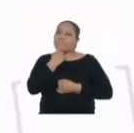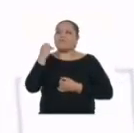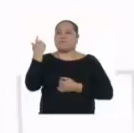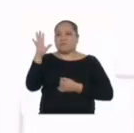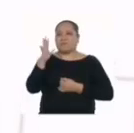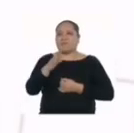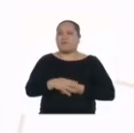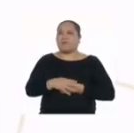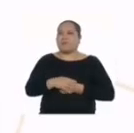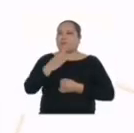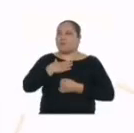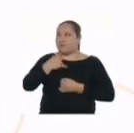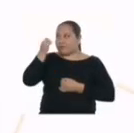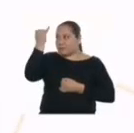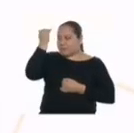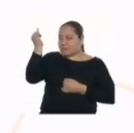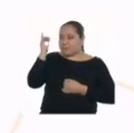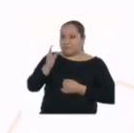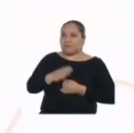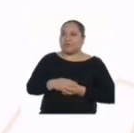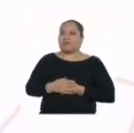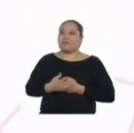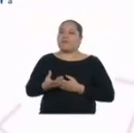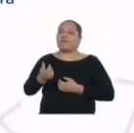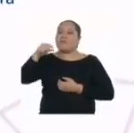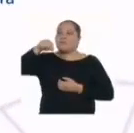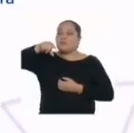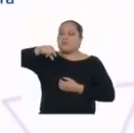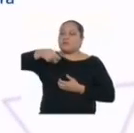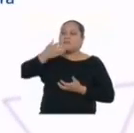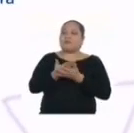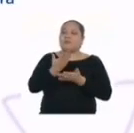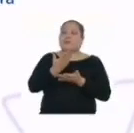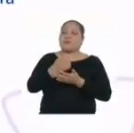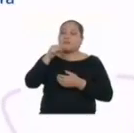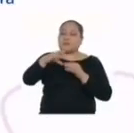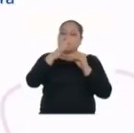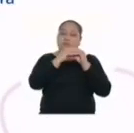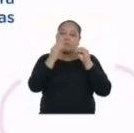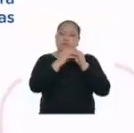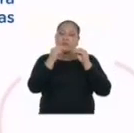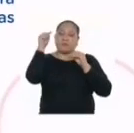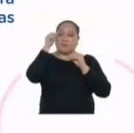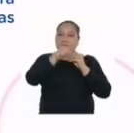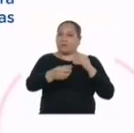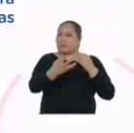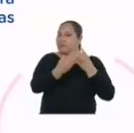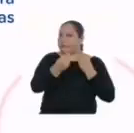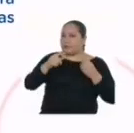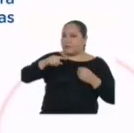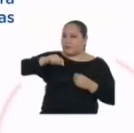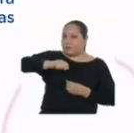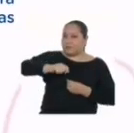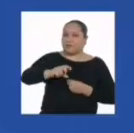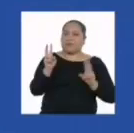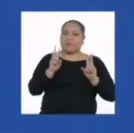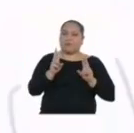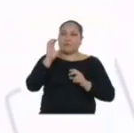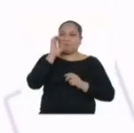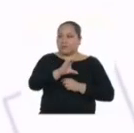Ya. Mi hipótesis es que la cantidad de gotas de yodo nos confirmará que las frutas tienen más vitamina C que las verduras.